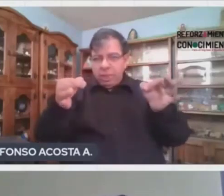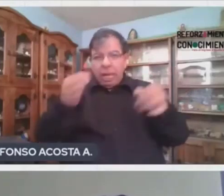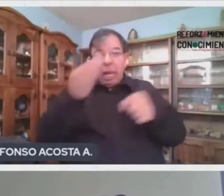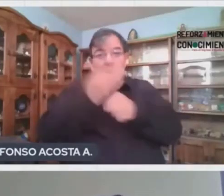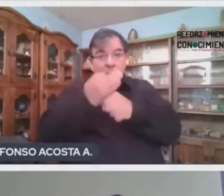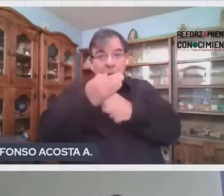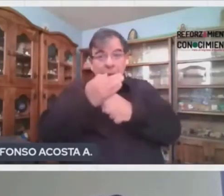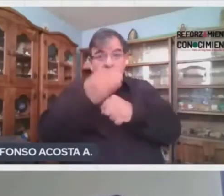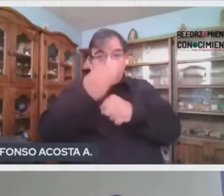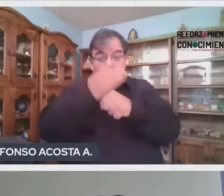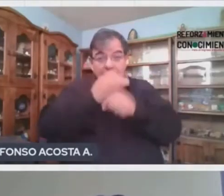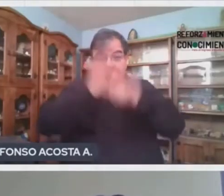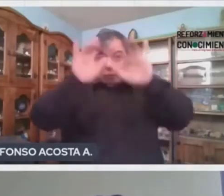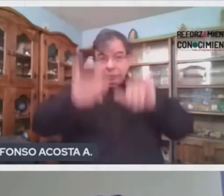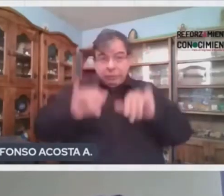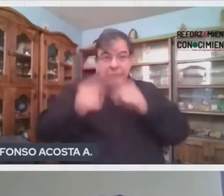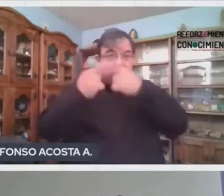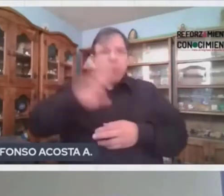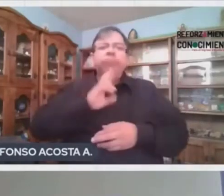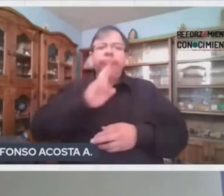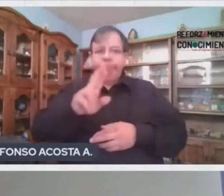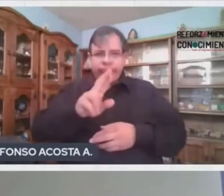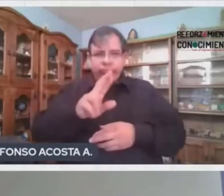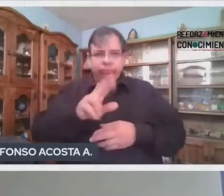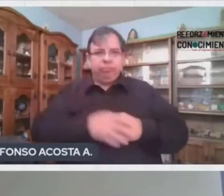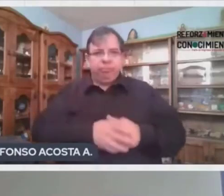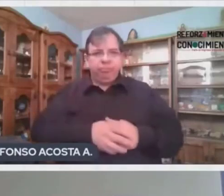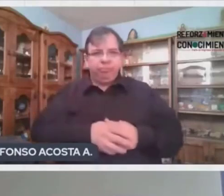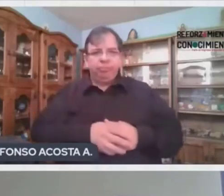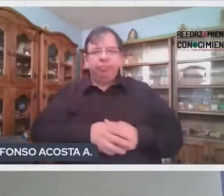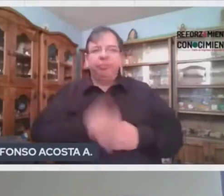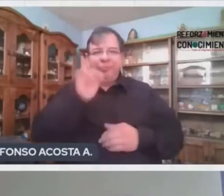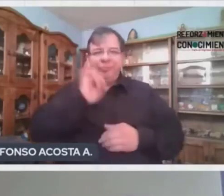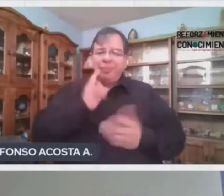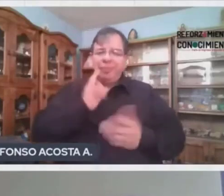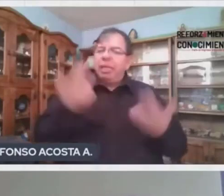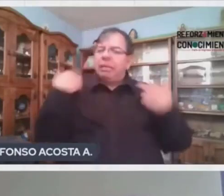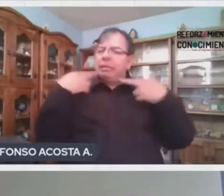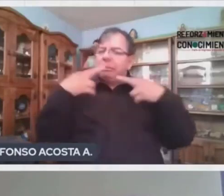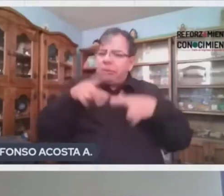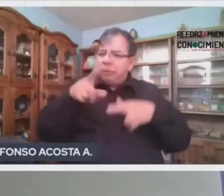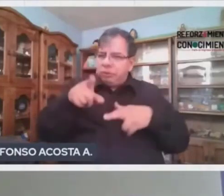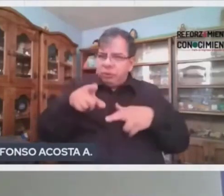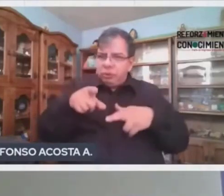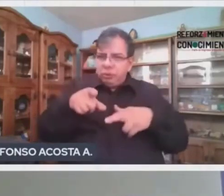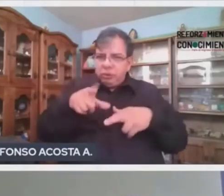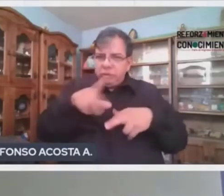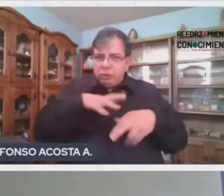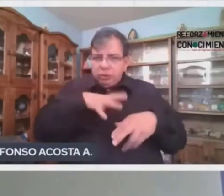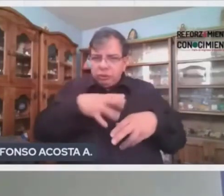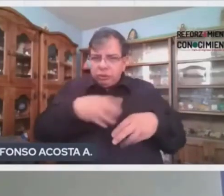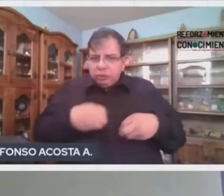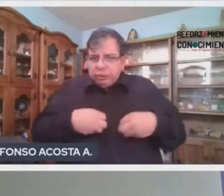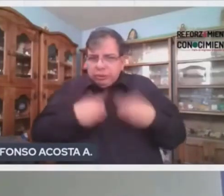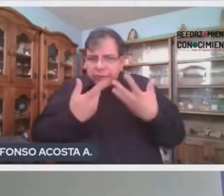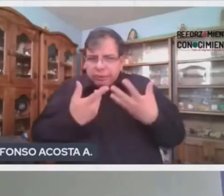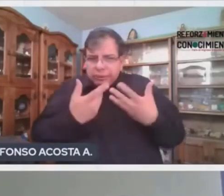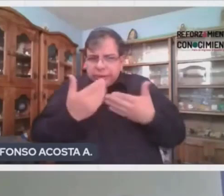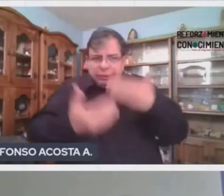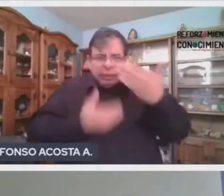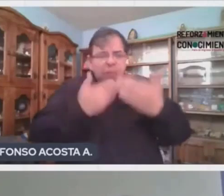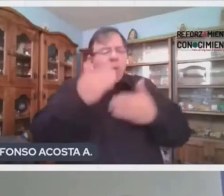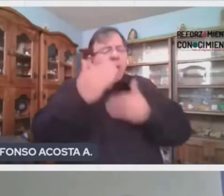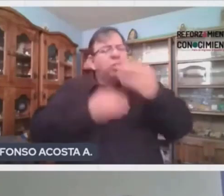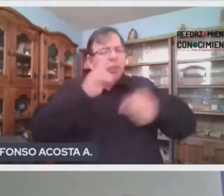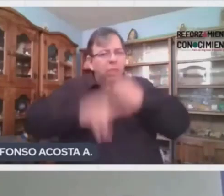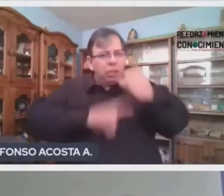valer si las ponen aquí abajito en el chat. Maestra, yo sé que sin respirar no podríamos vivir y que es un proceso natural